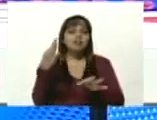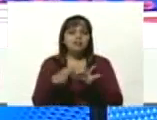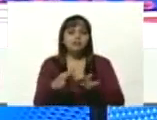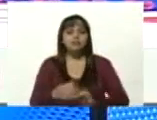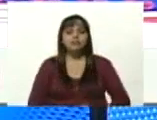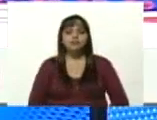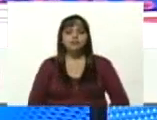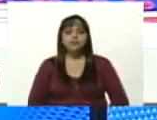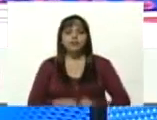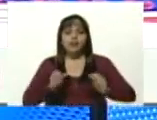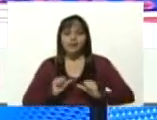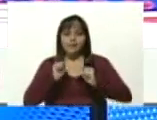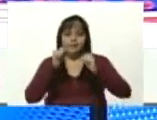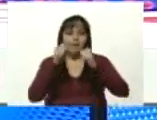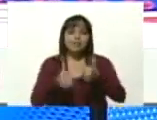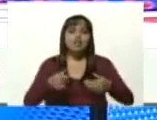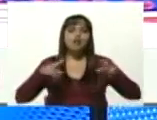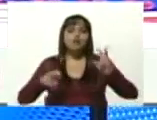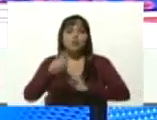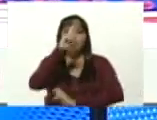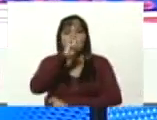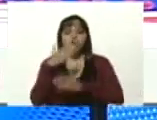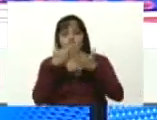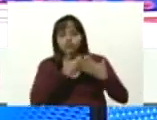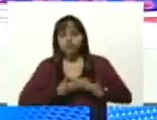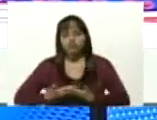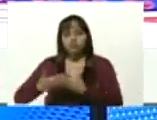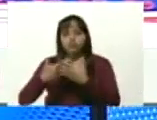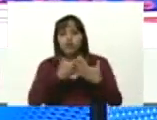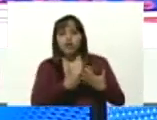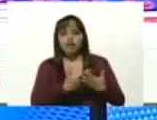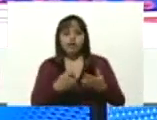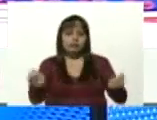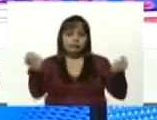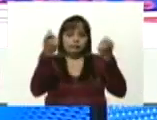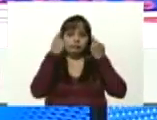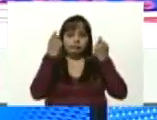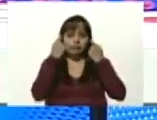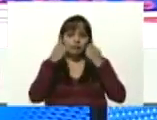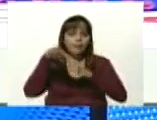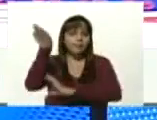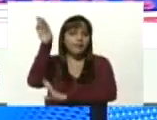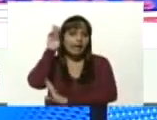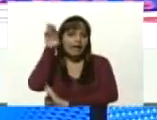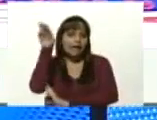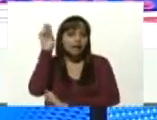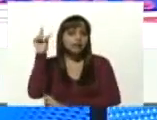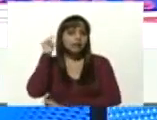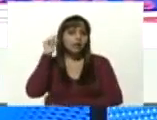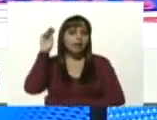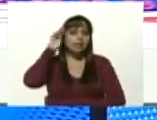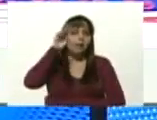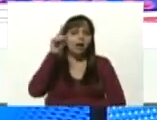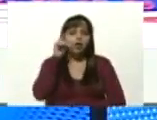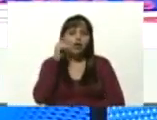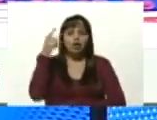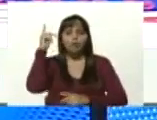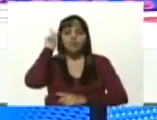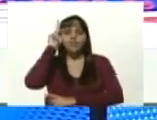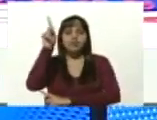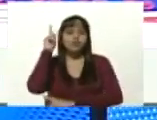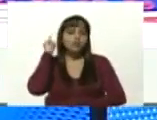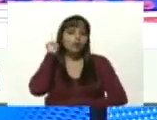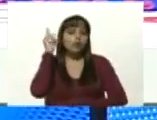arranca el nuevo año escolar con la preparación de maestros maestras profesores